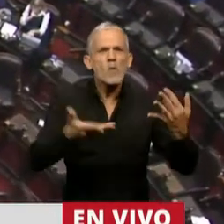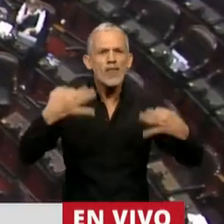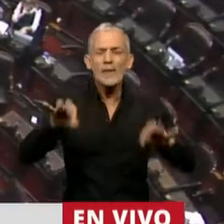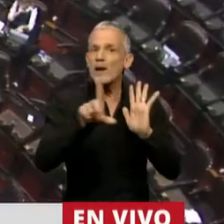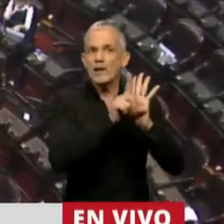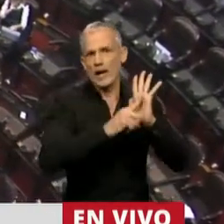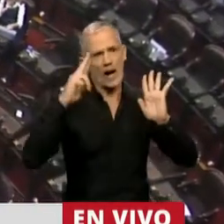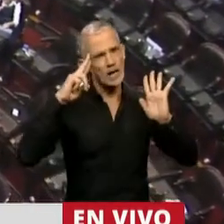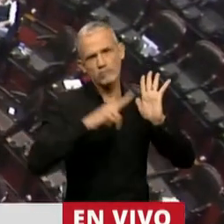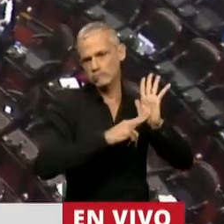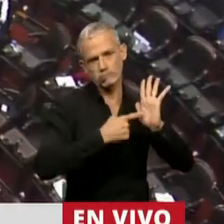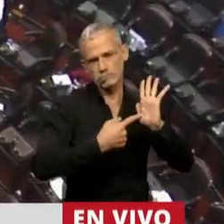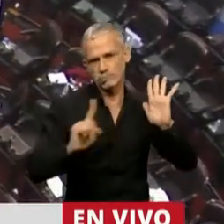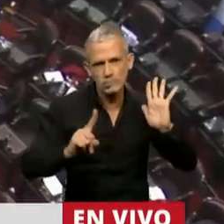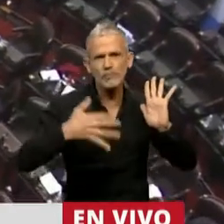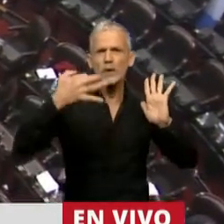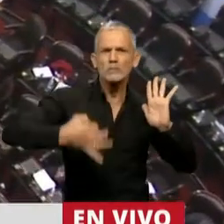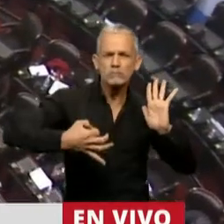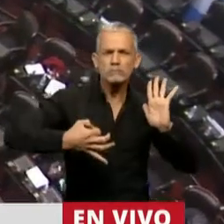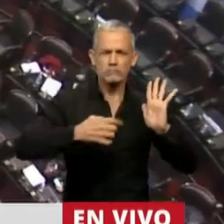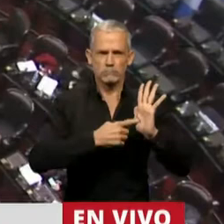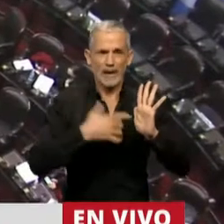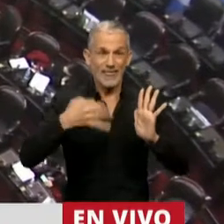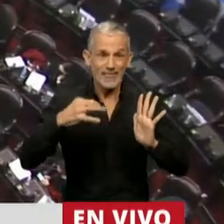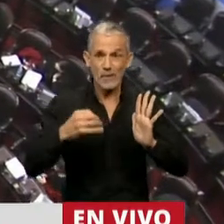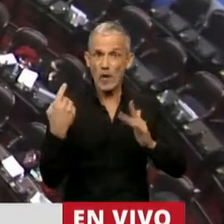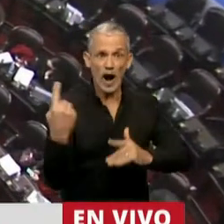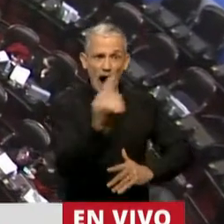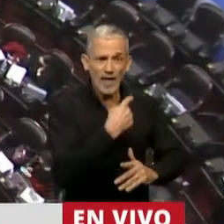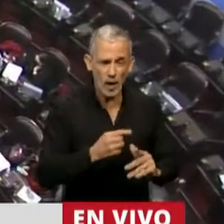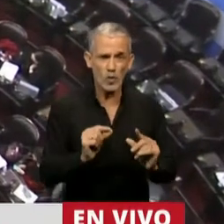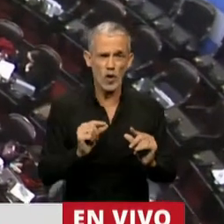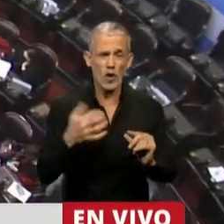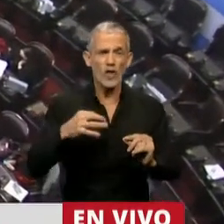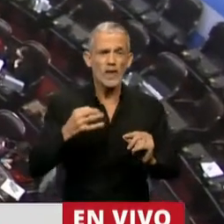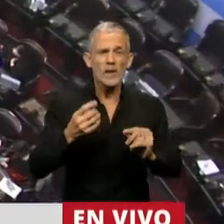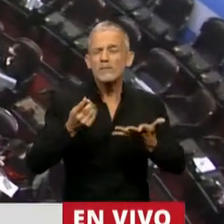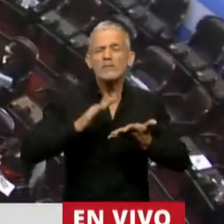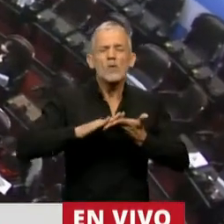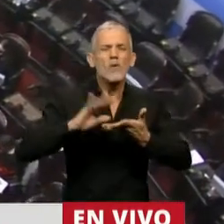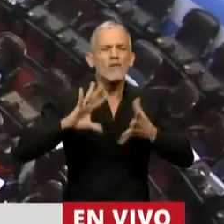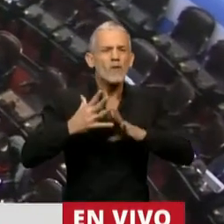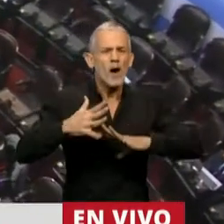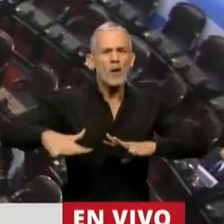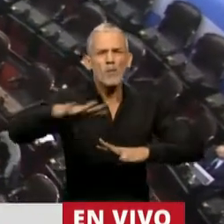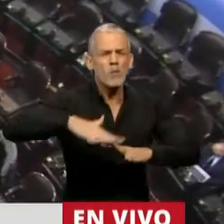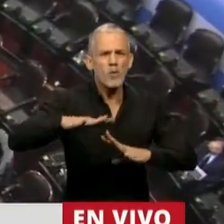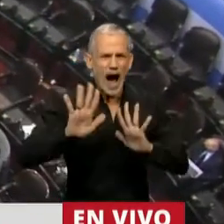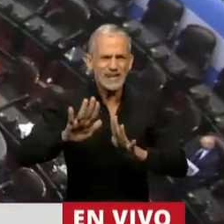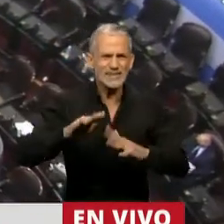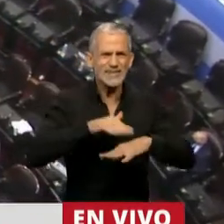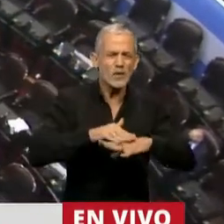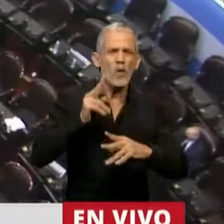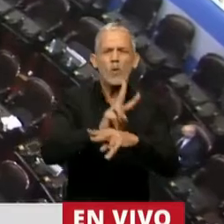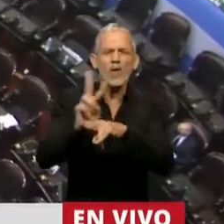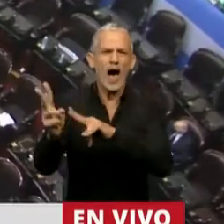legal, razonable. Debemos constituir una nueva civilización de